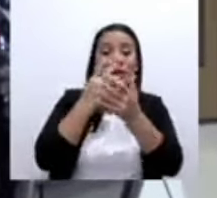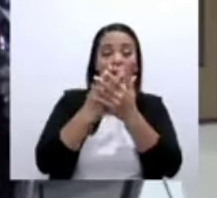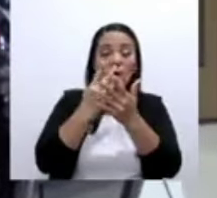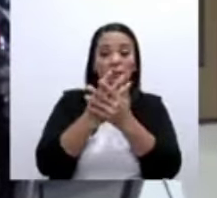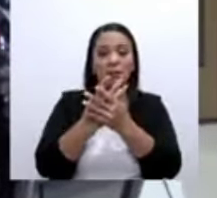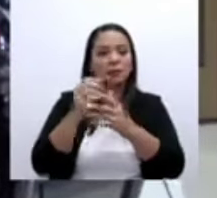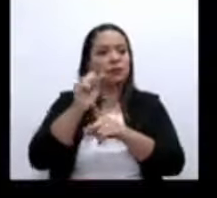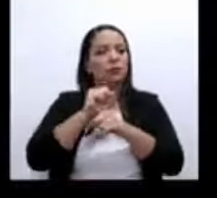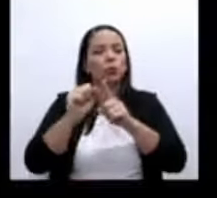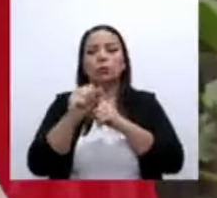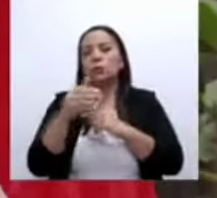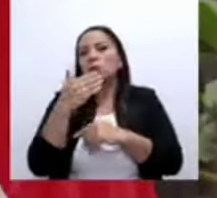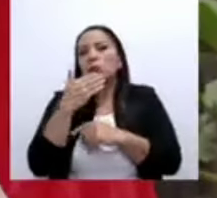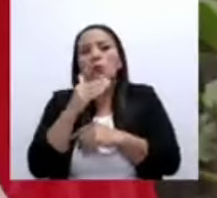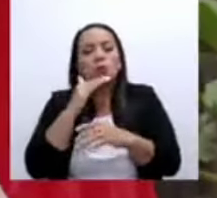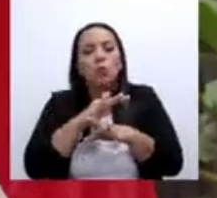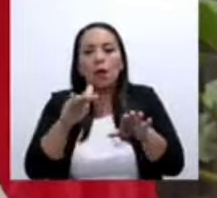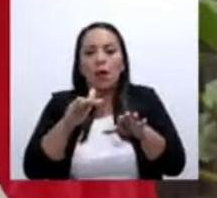cruel.